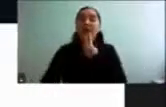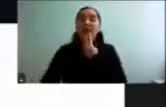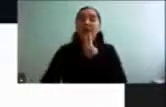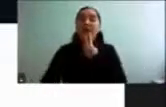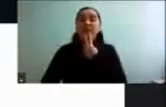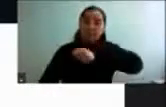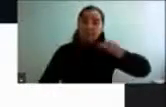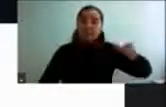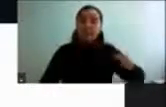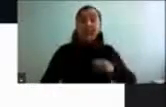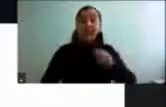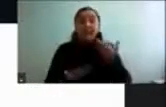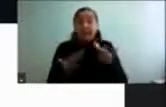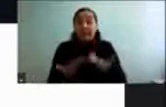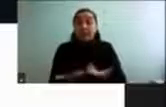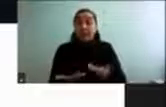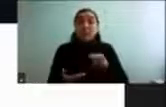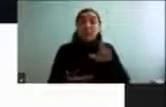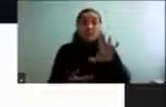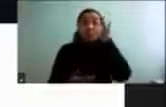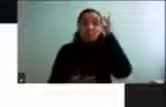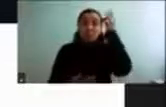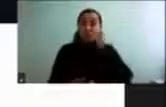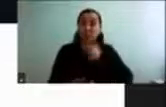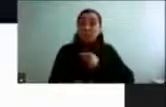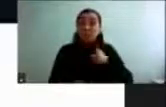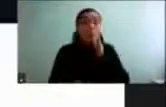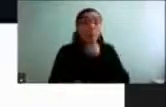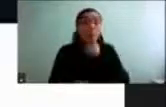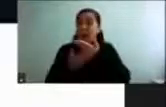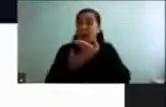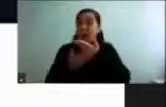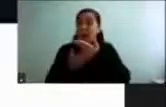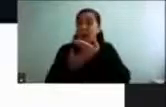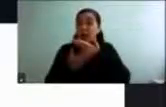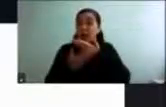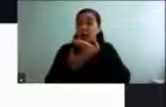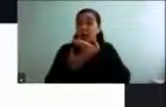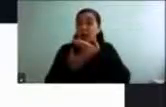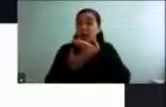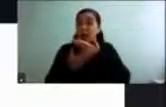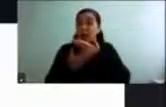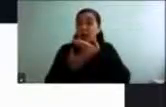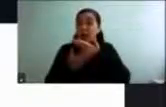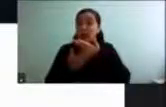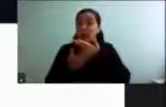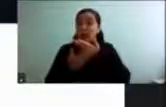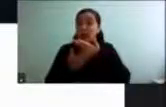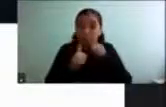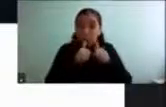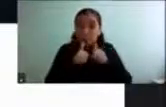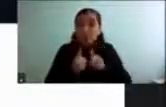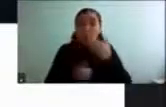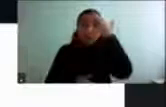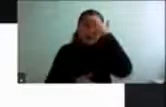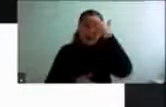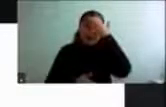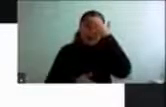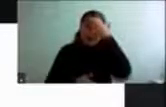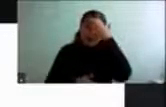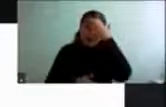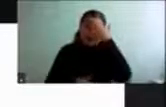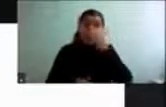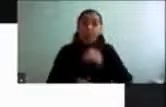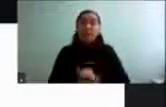como nos encontramos con que la inactividad física es factor de riesgo para las enfermedades crónicas no transmisibles que representan